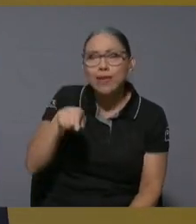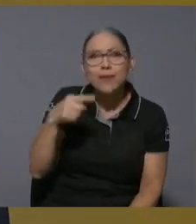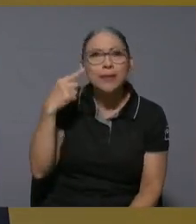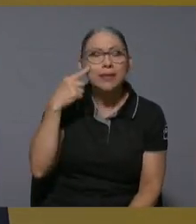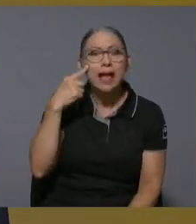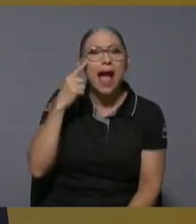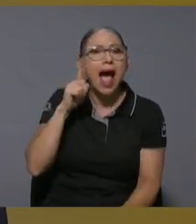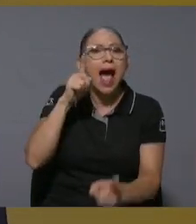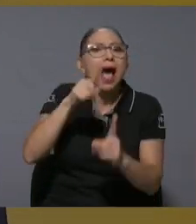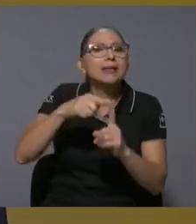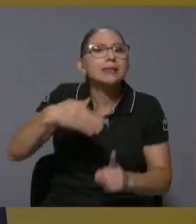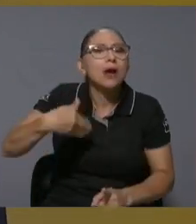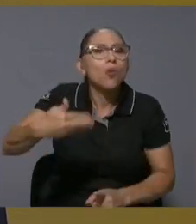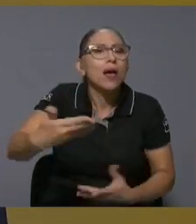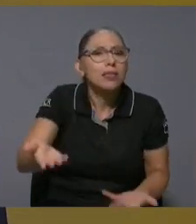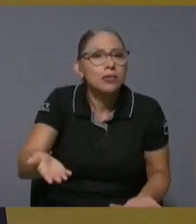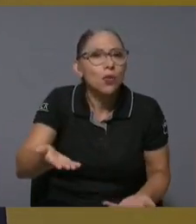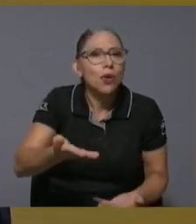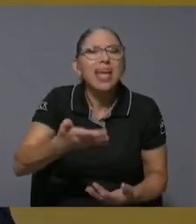verdad porque